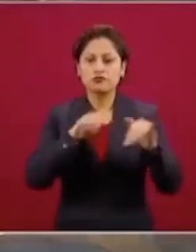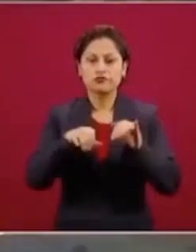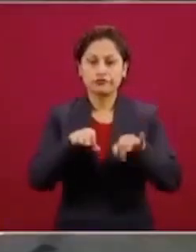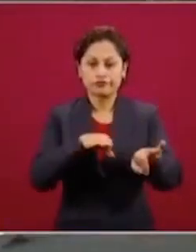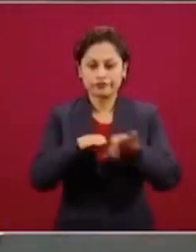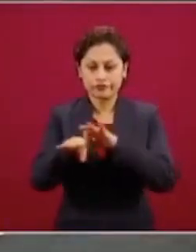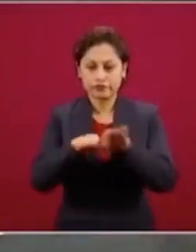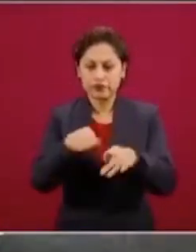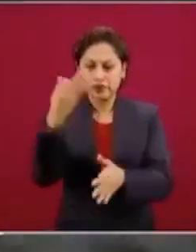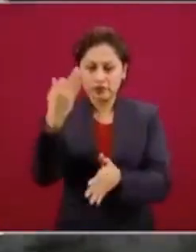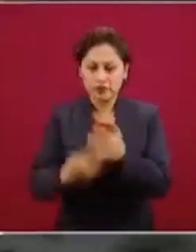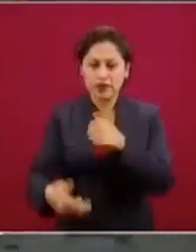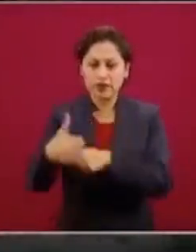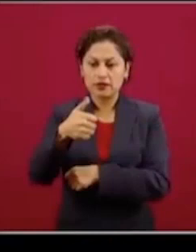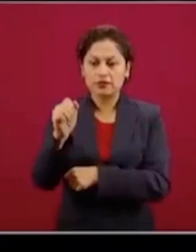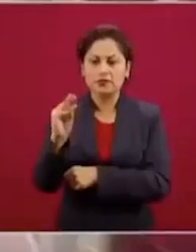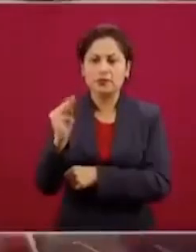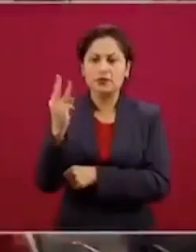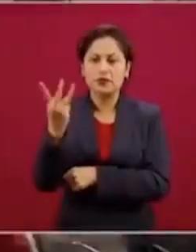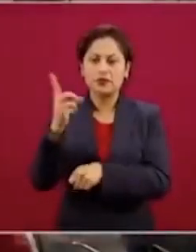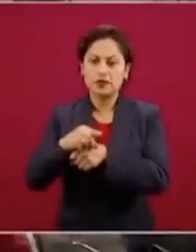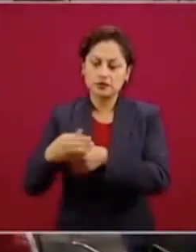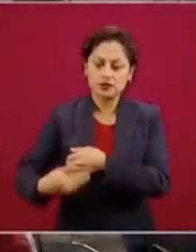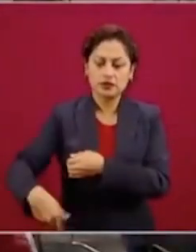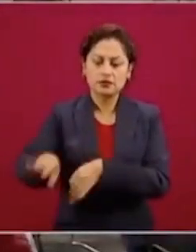693 días de construcción.